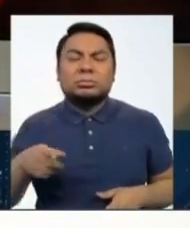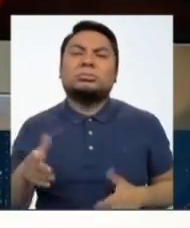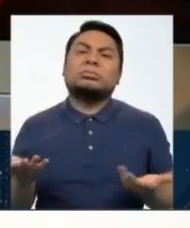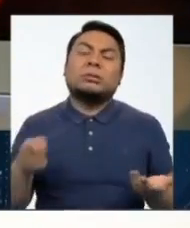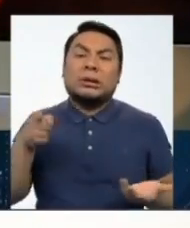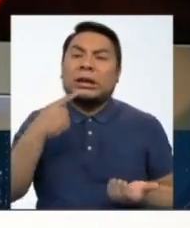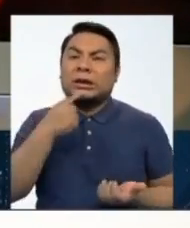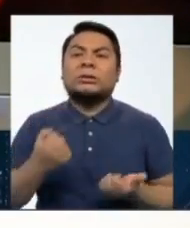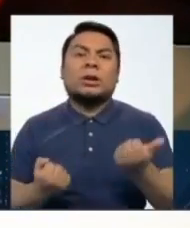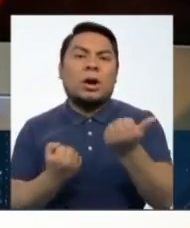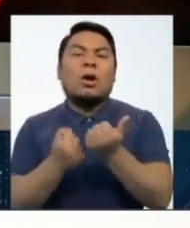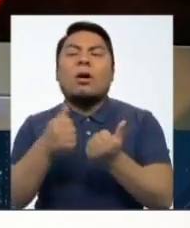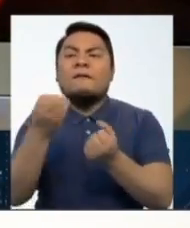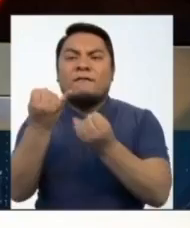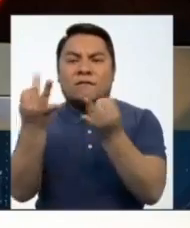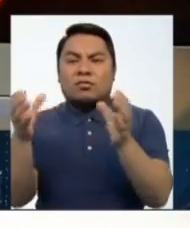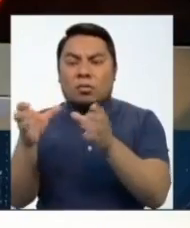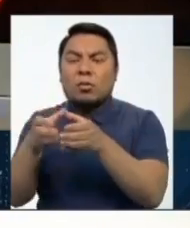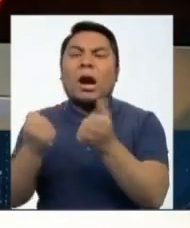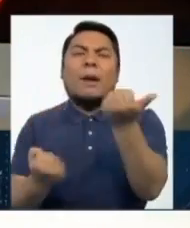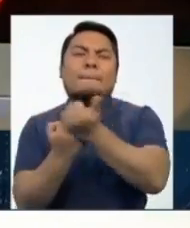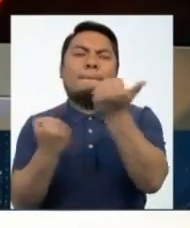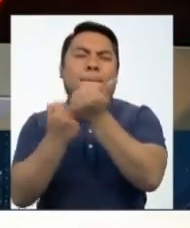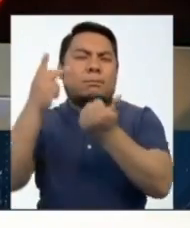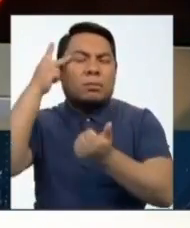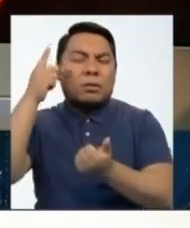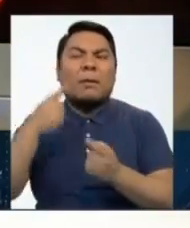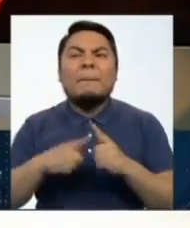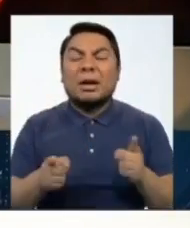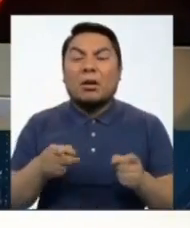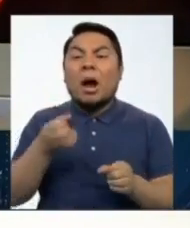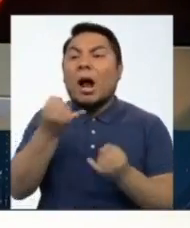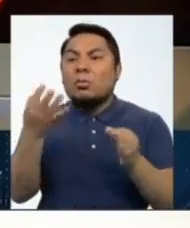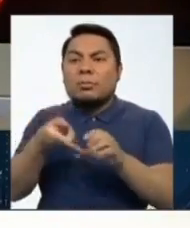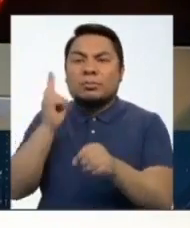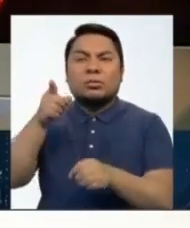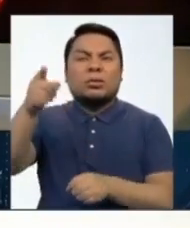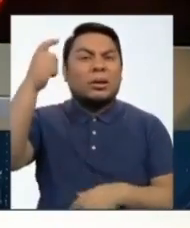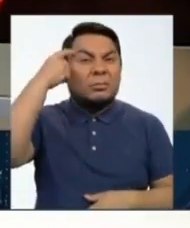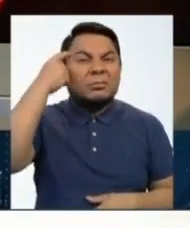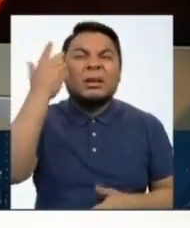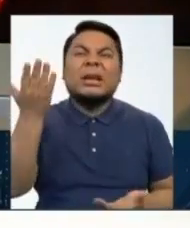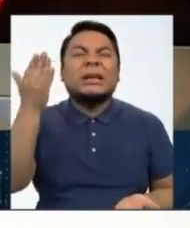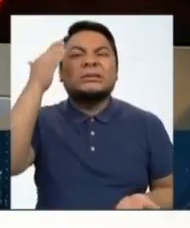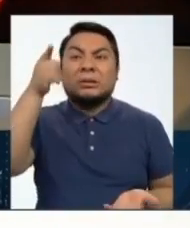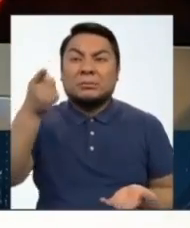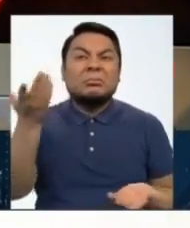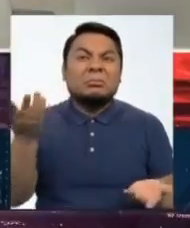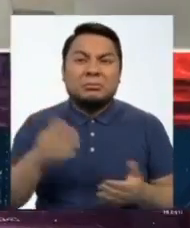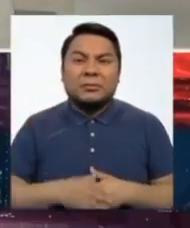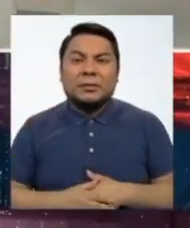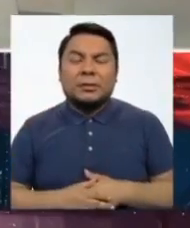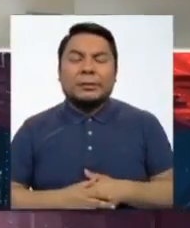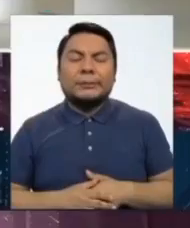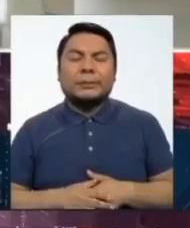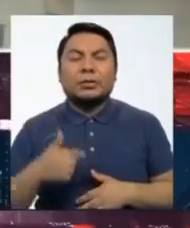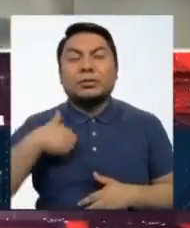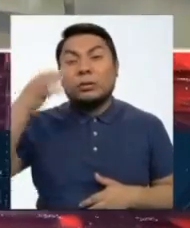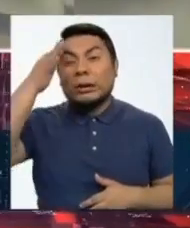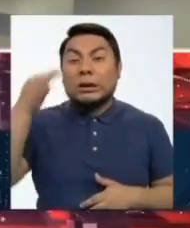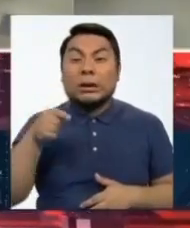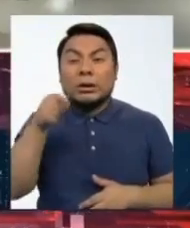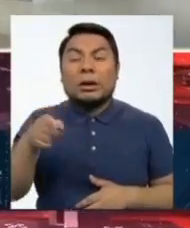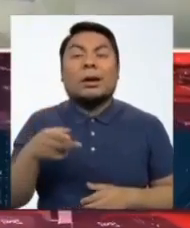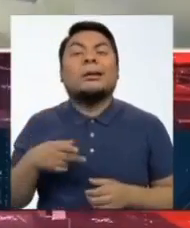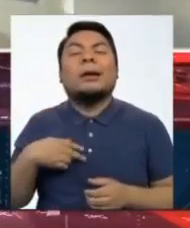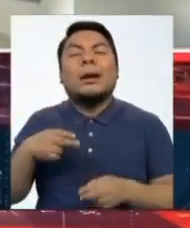a Keiko Fujimori. Pero ¿qué es lo que usted sabe que está ocurriendo dentro de Fuerza Popular? Considero que las licencias que han